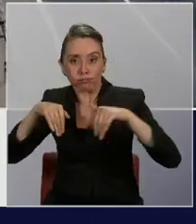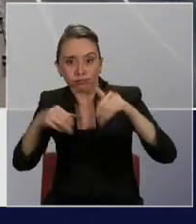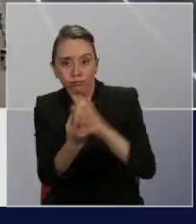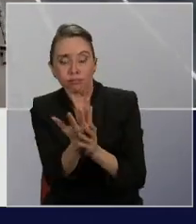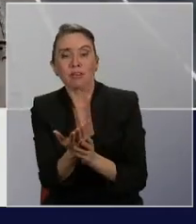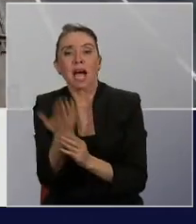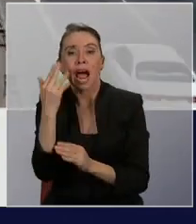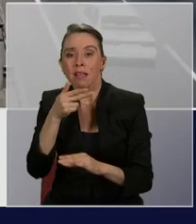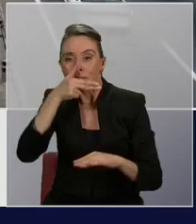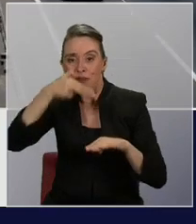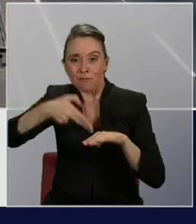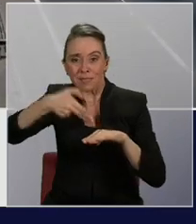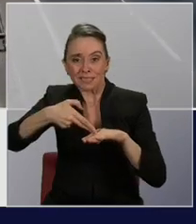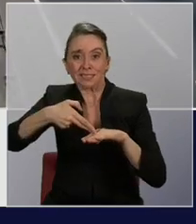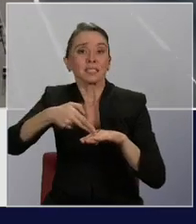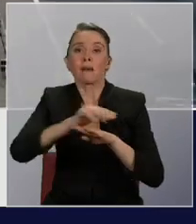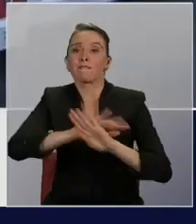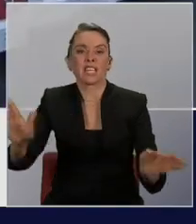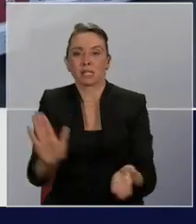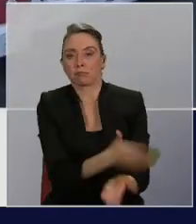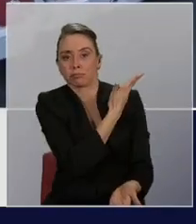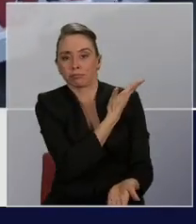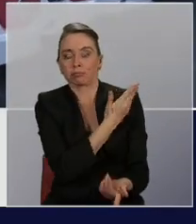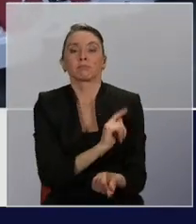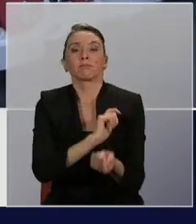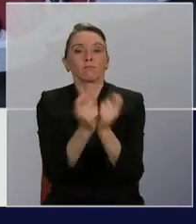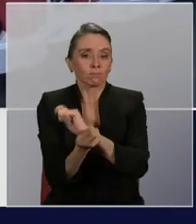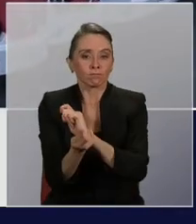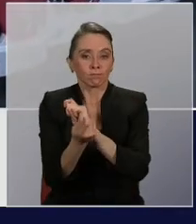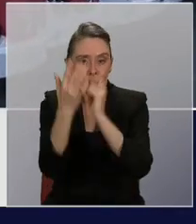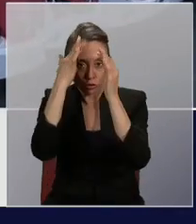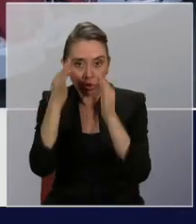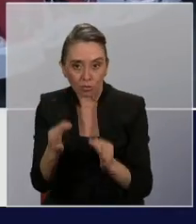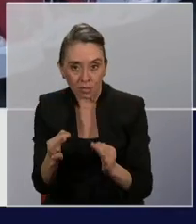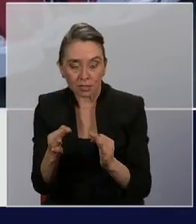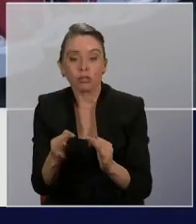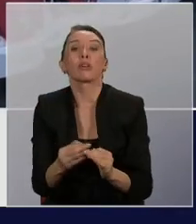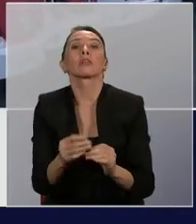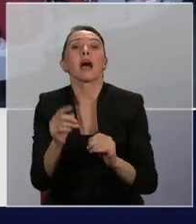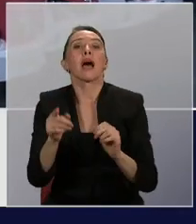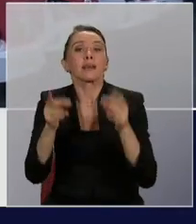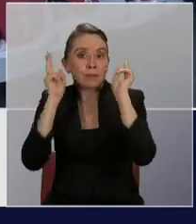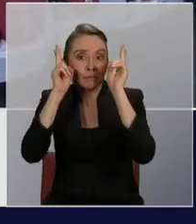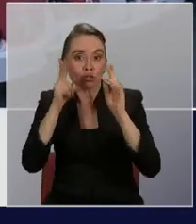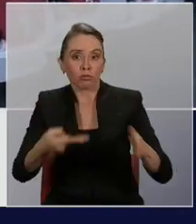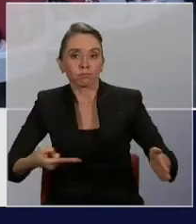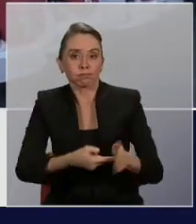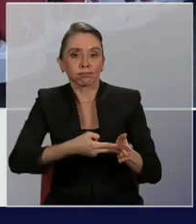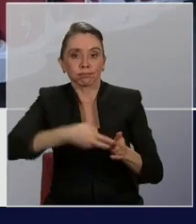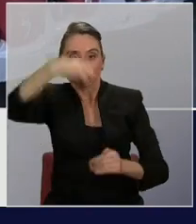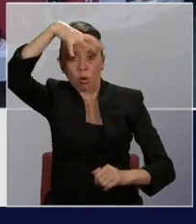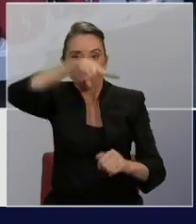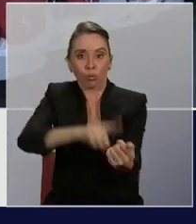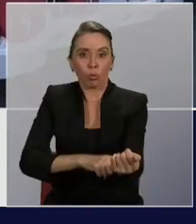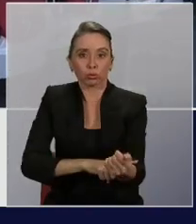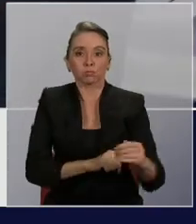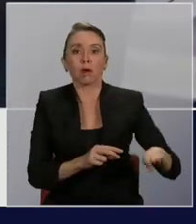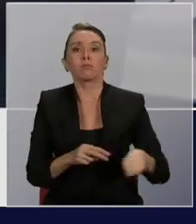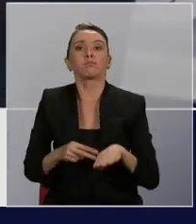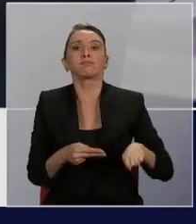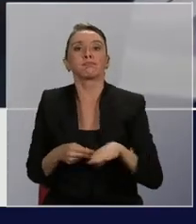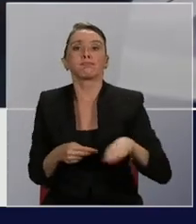los combustibles fósiles y avanzando decididamente hacia la electromovilidad. De hecho, hoy día...